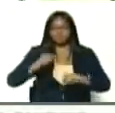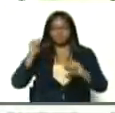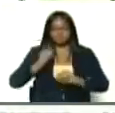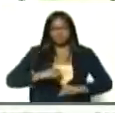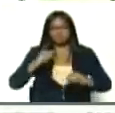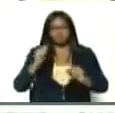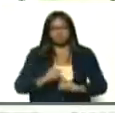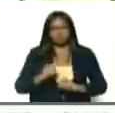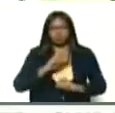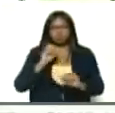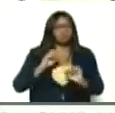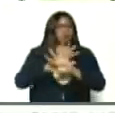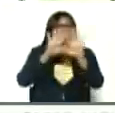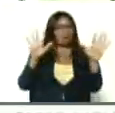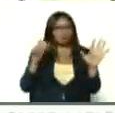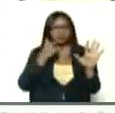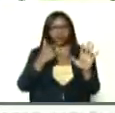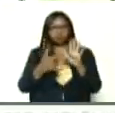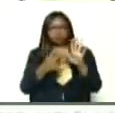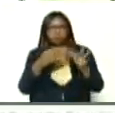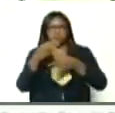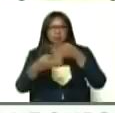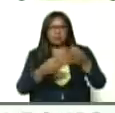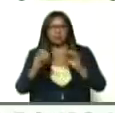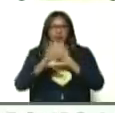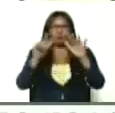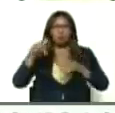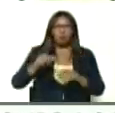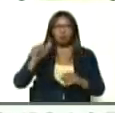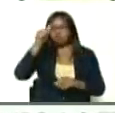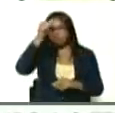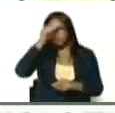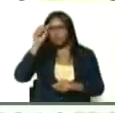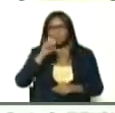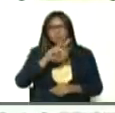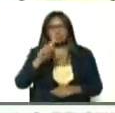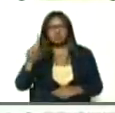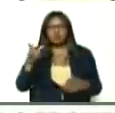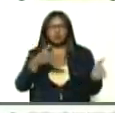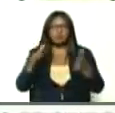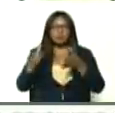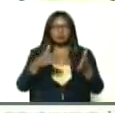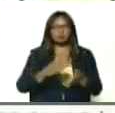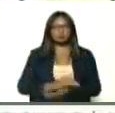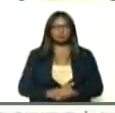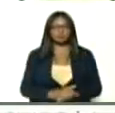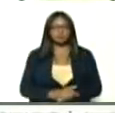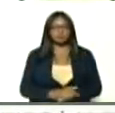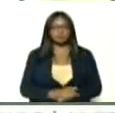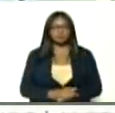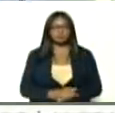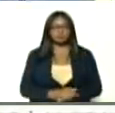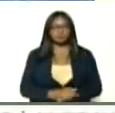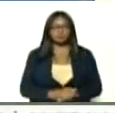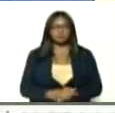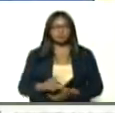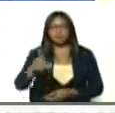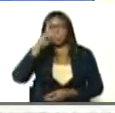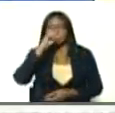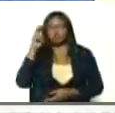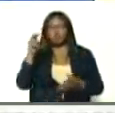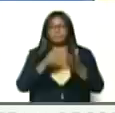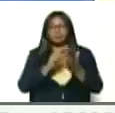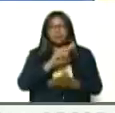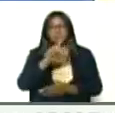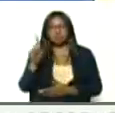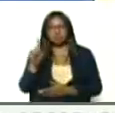vamos a hablar claro pues, hoy domingo, 21 de marzo, verdad, del año 2021, cuando